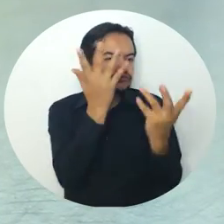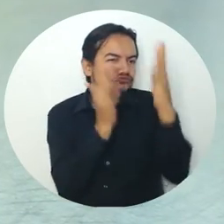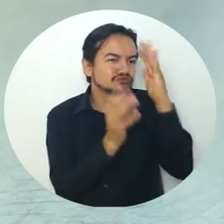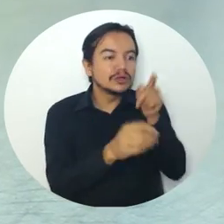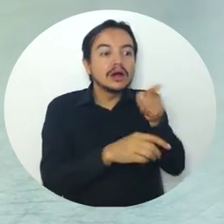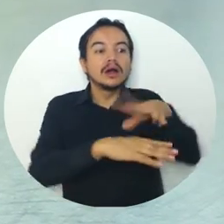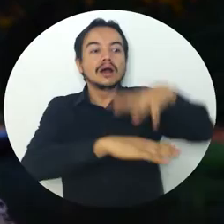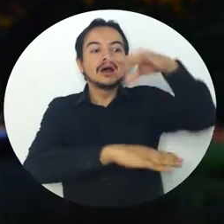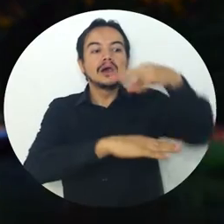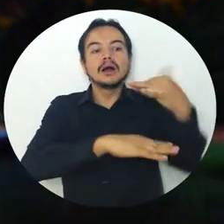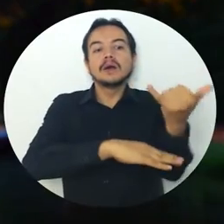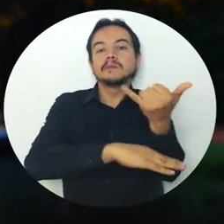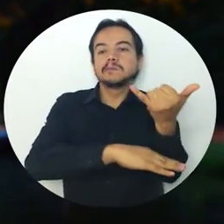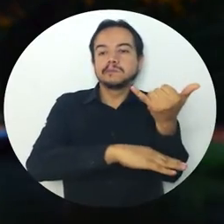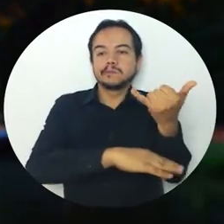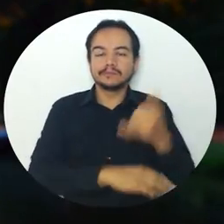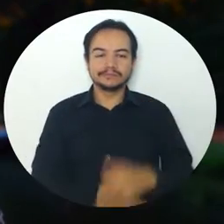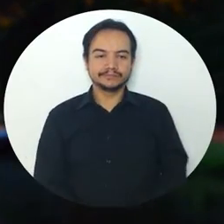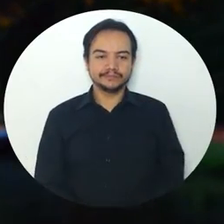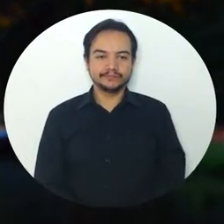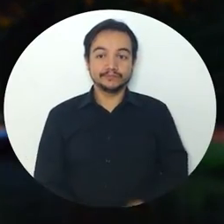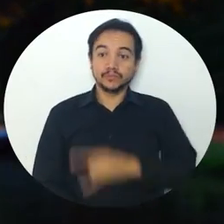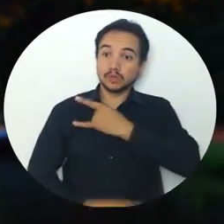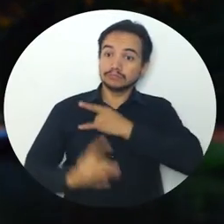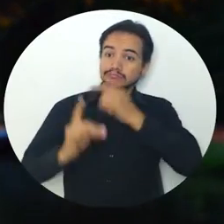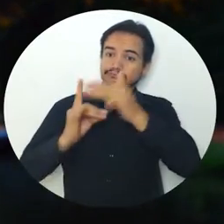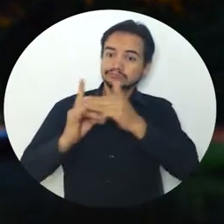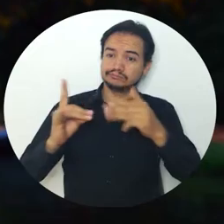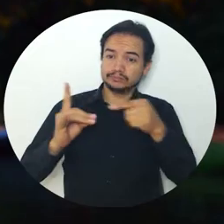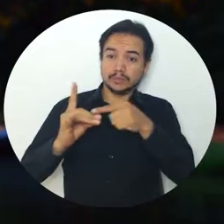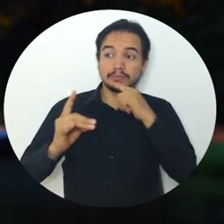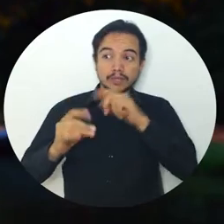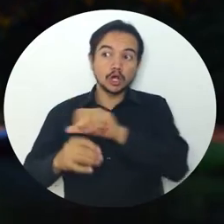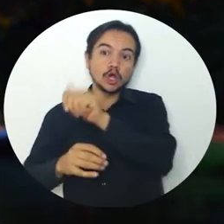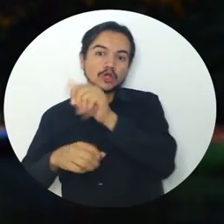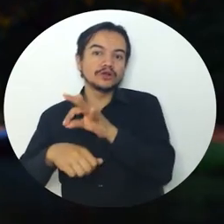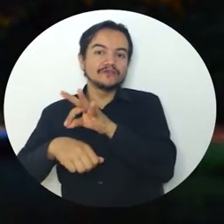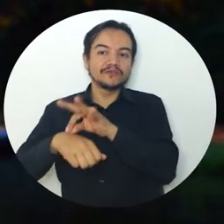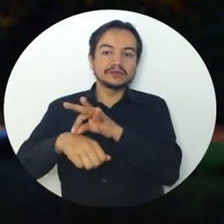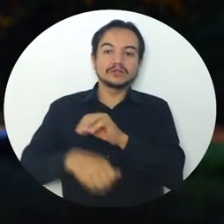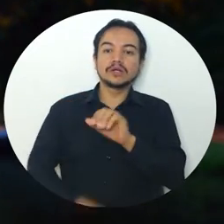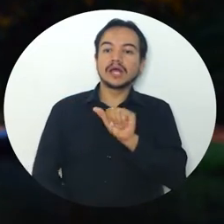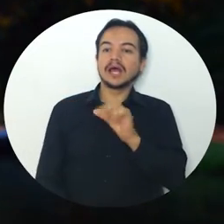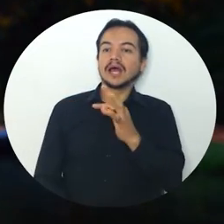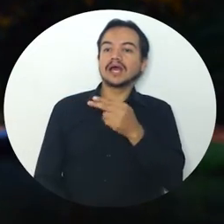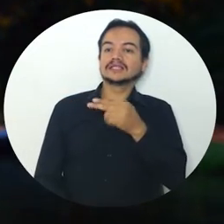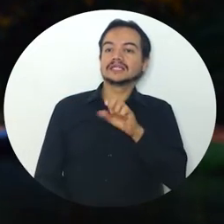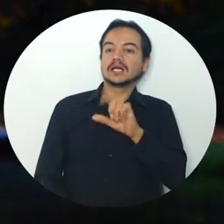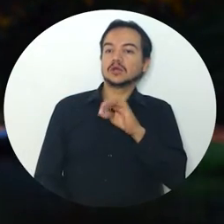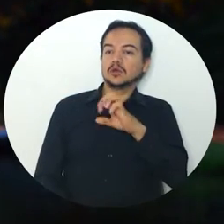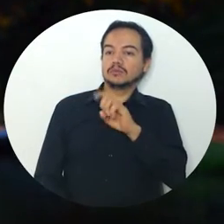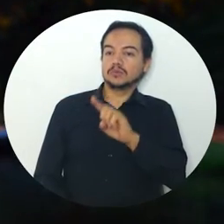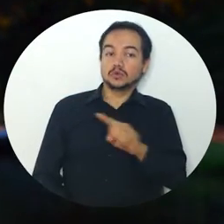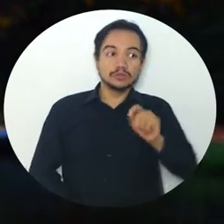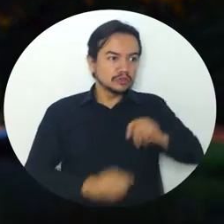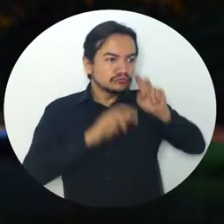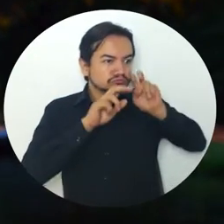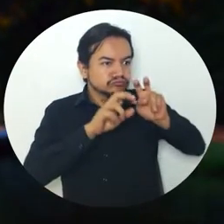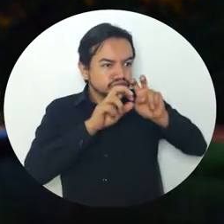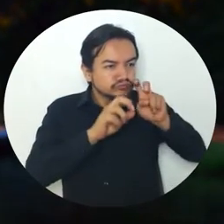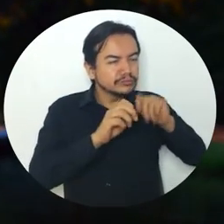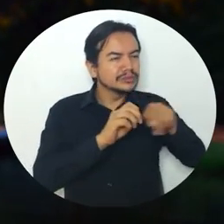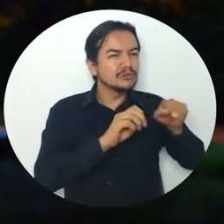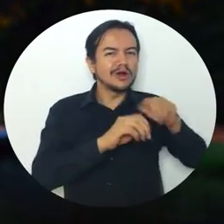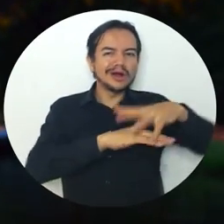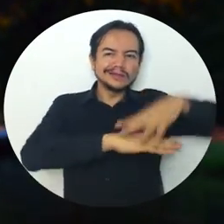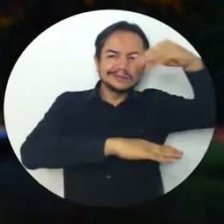norte de Colombia. La Universidad del Magdalena junto con Fundación Atelopos estamos tratando de permear en el territorio y permear en